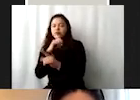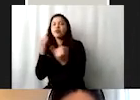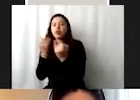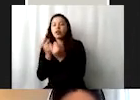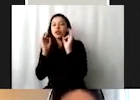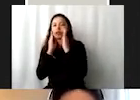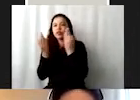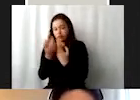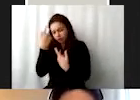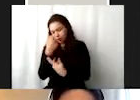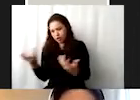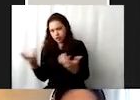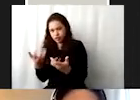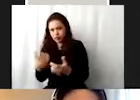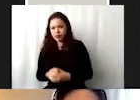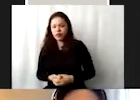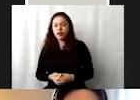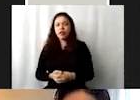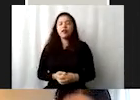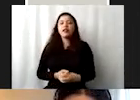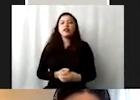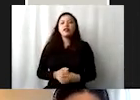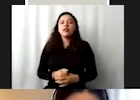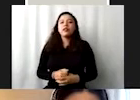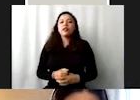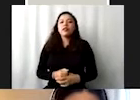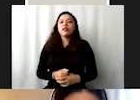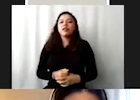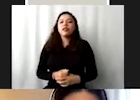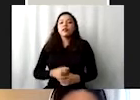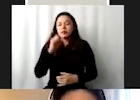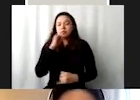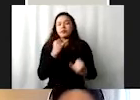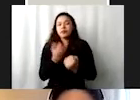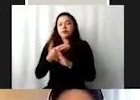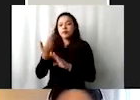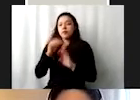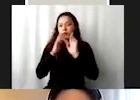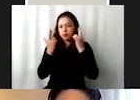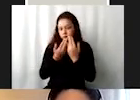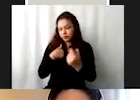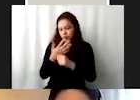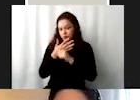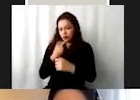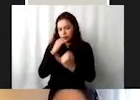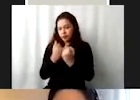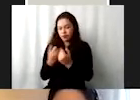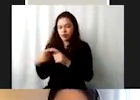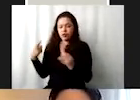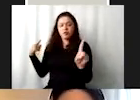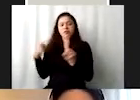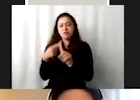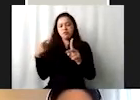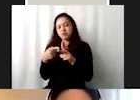ejecución. Es también, como les decía en la sesión pasada, es también una guía de los propósitos y